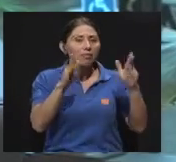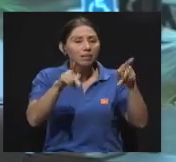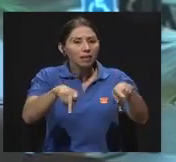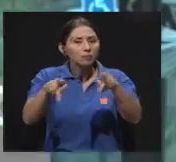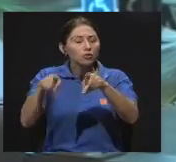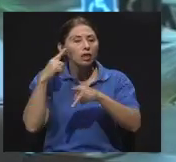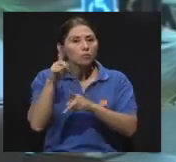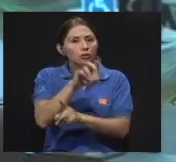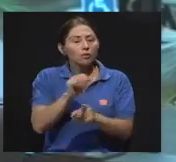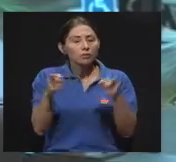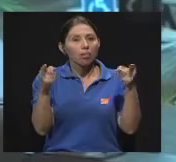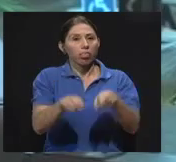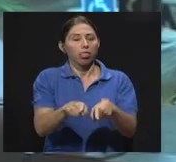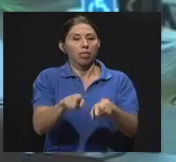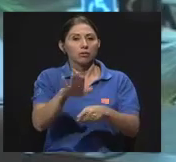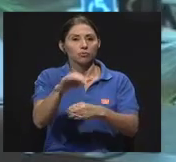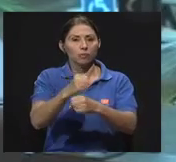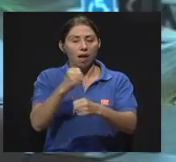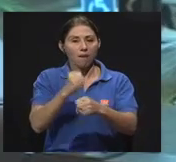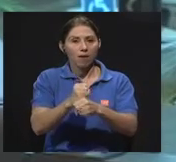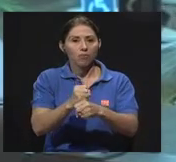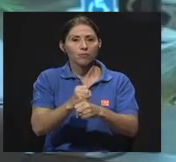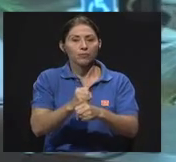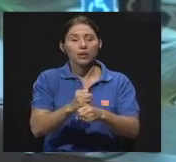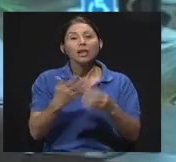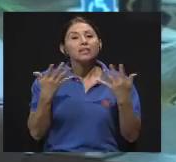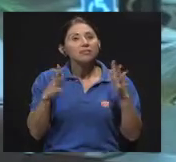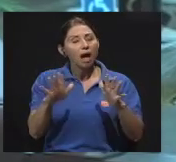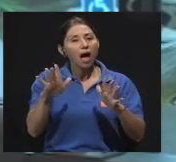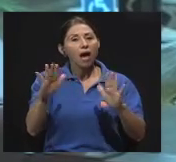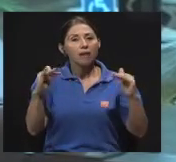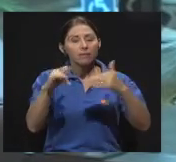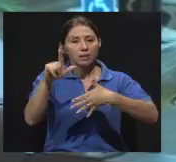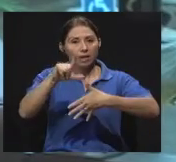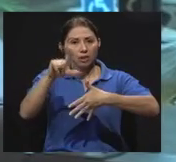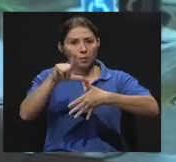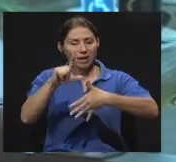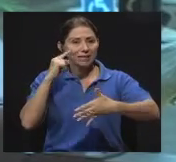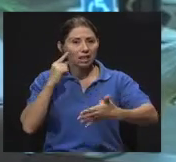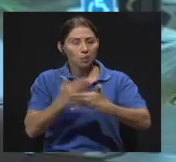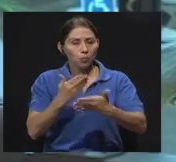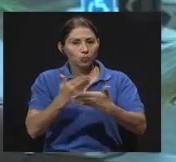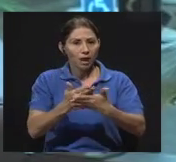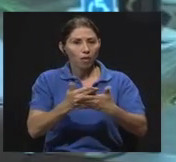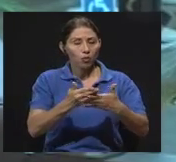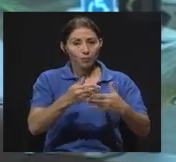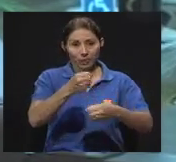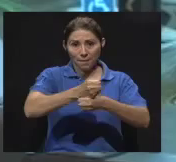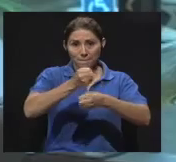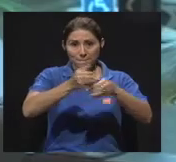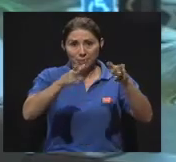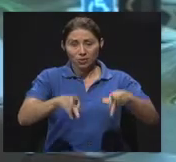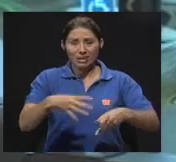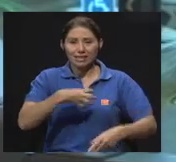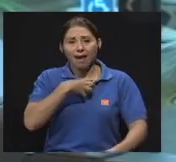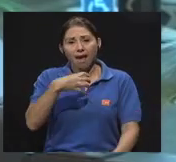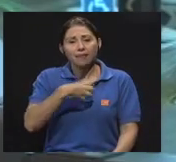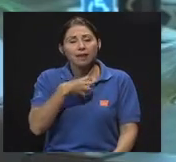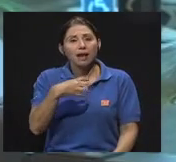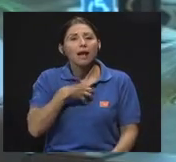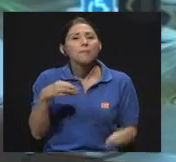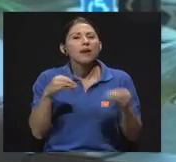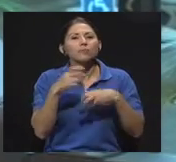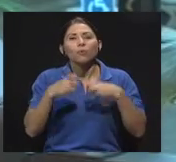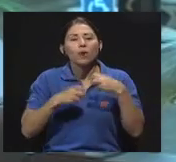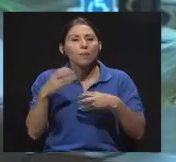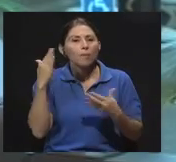laborales o accidentes laborales, en toda Latinoamérica se ha demostrado que de lo que más se quejan los trabajadores el problema principal que tienen